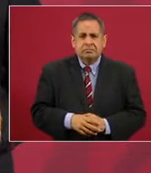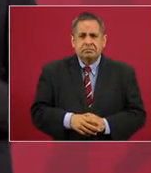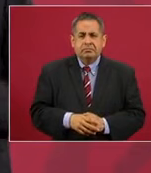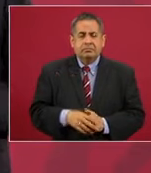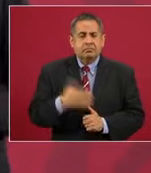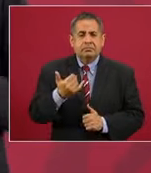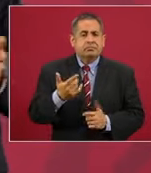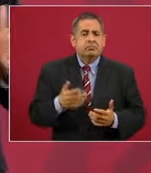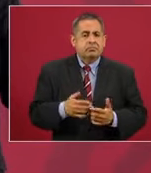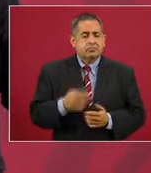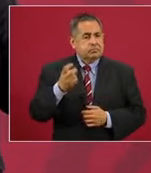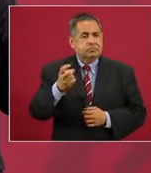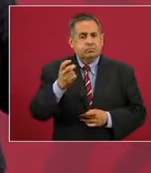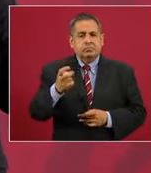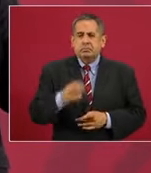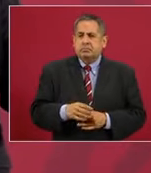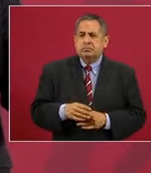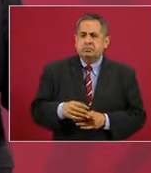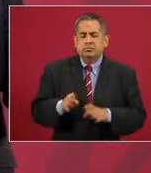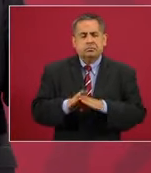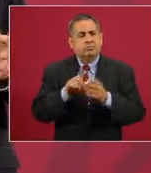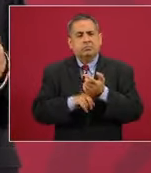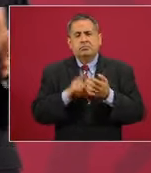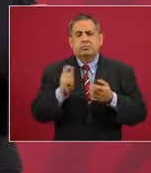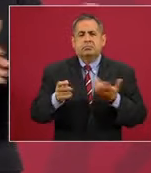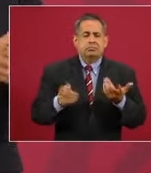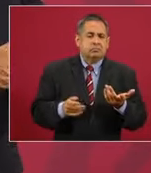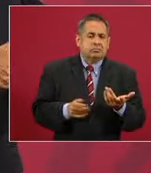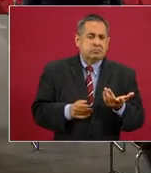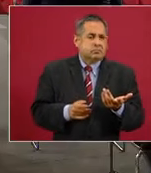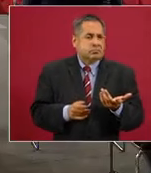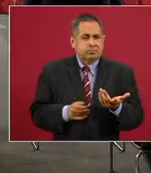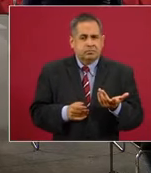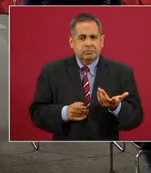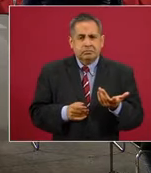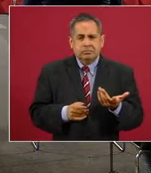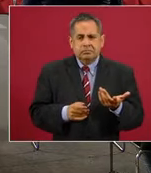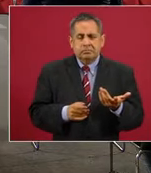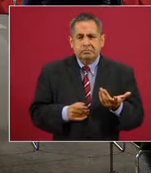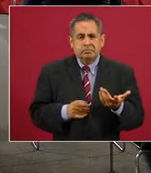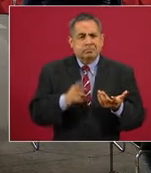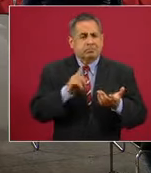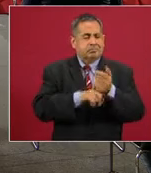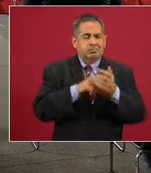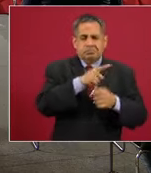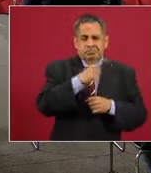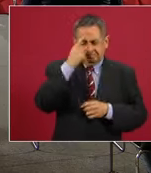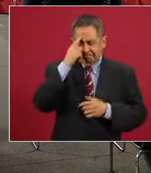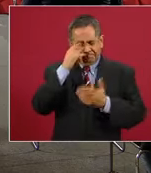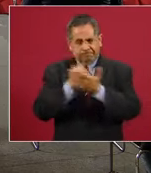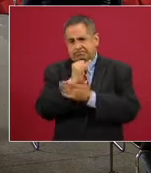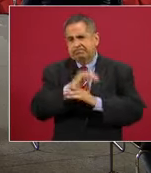Y por eso hubo una decisión.